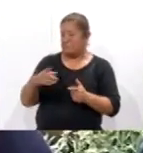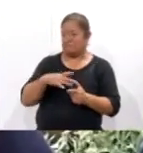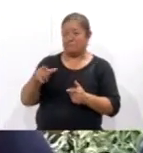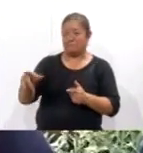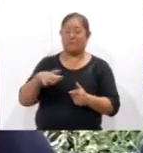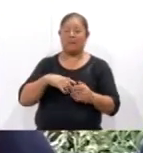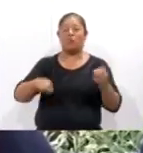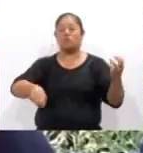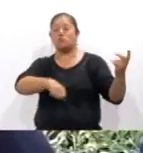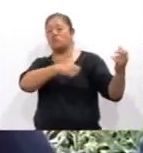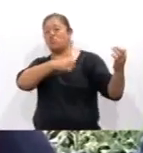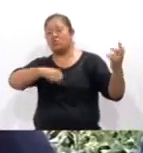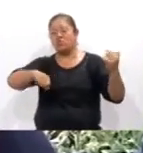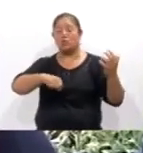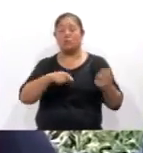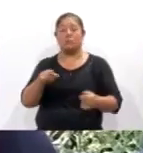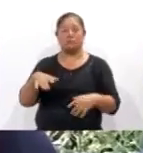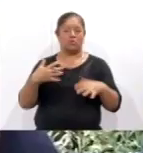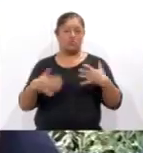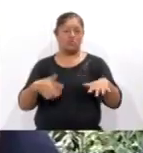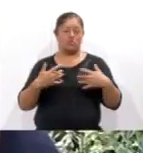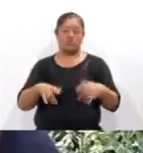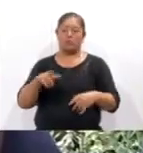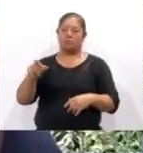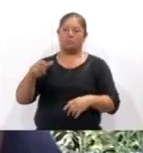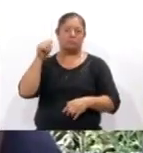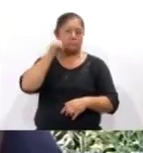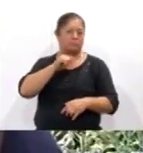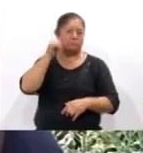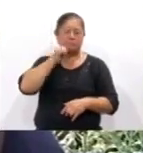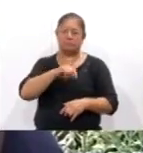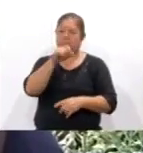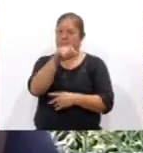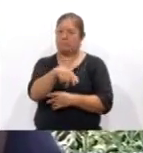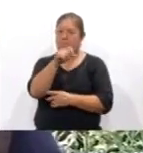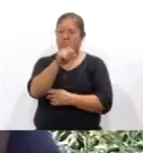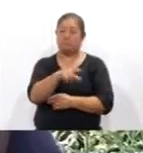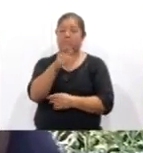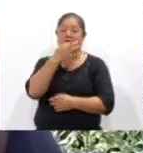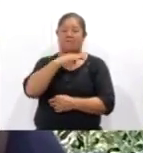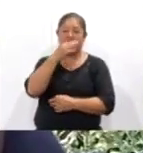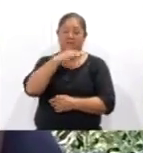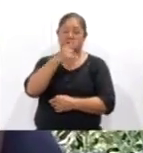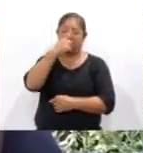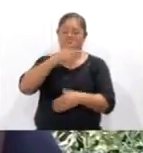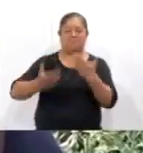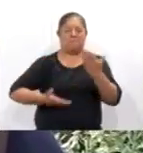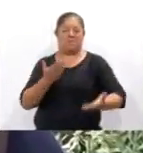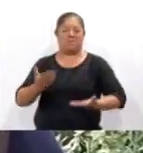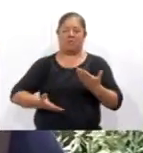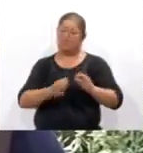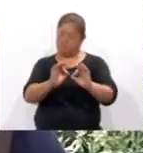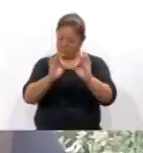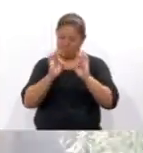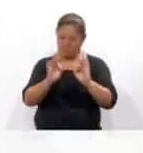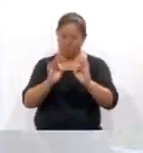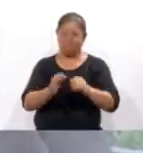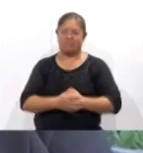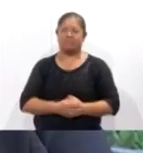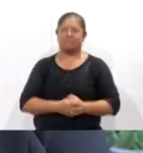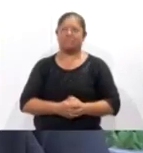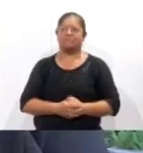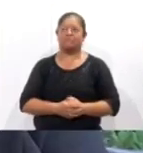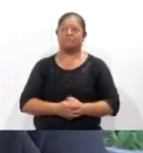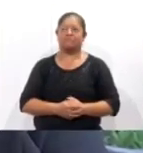Yo creo que cada familia, o sea, si no lo ponen en una fiesta, o sea, no empieza el baile o no, no empieza el baile o no hay fiesta.